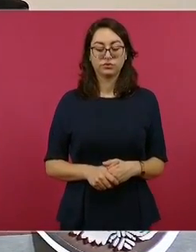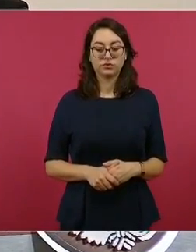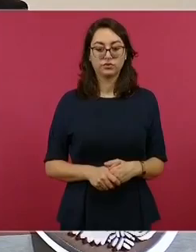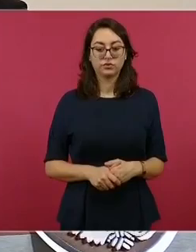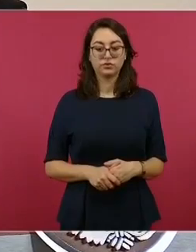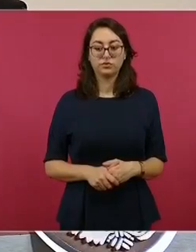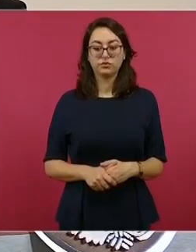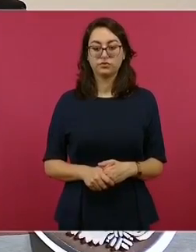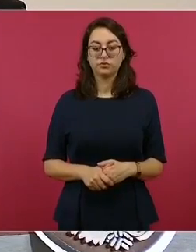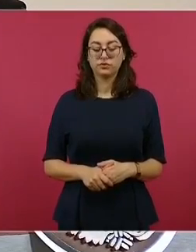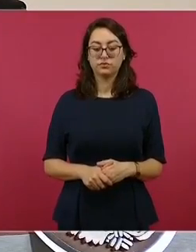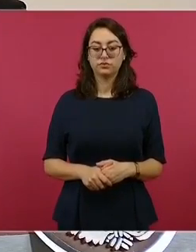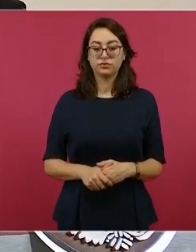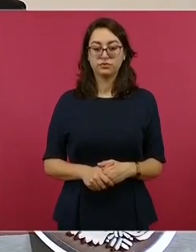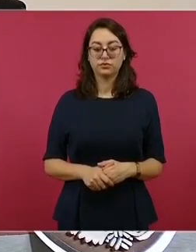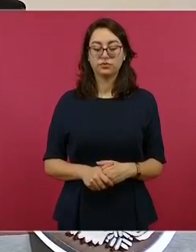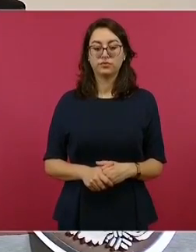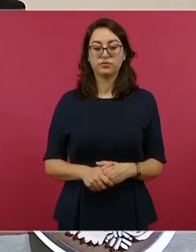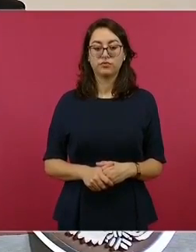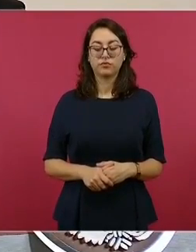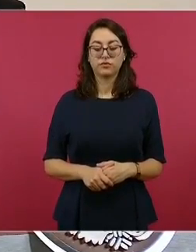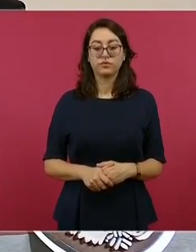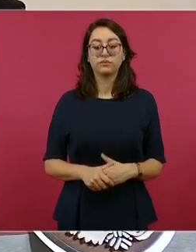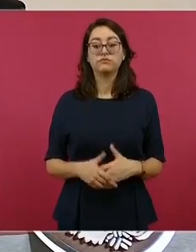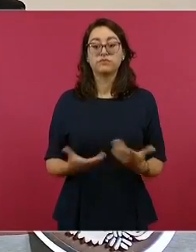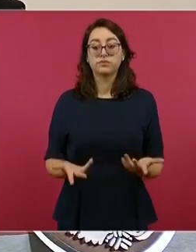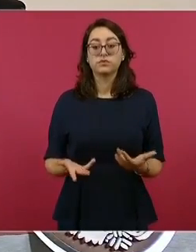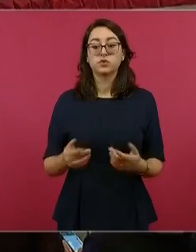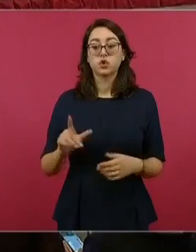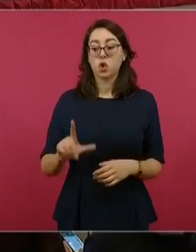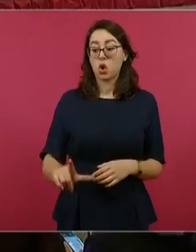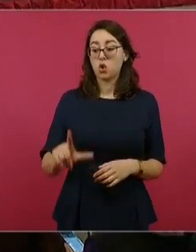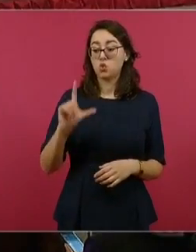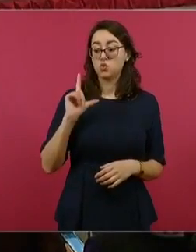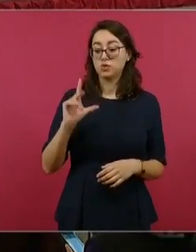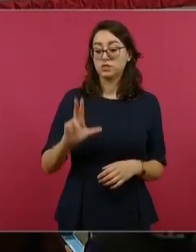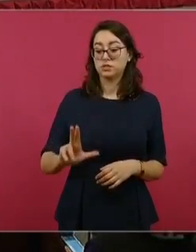de las reuniones bilateral y trilateral